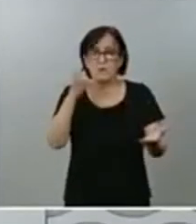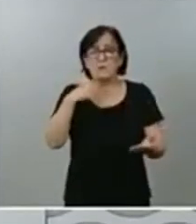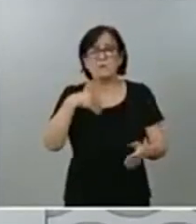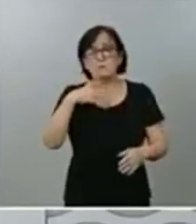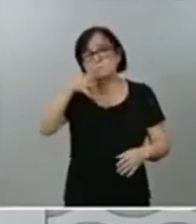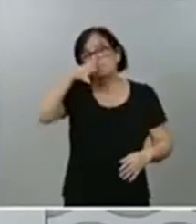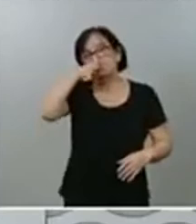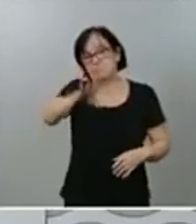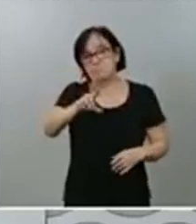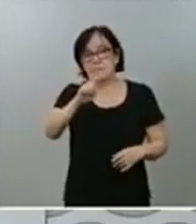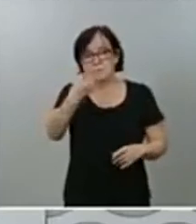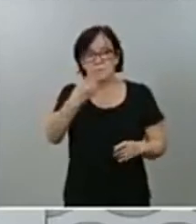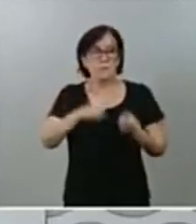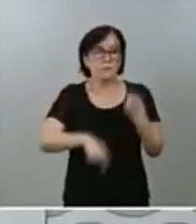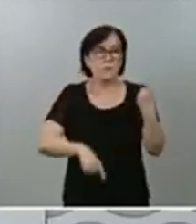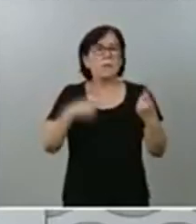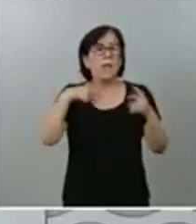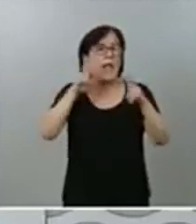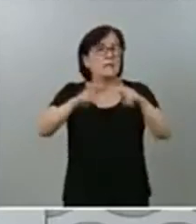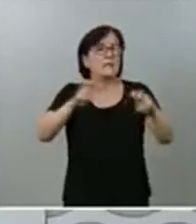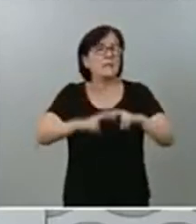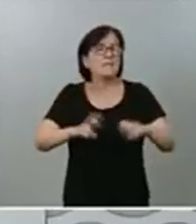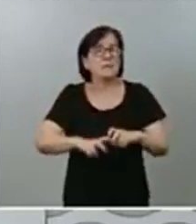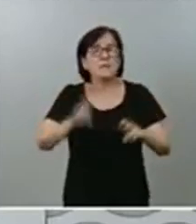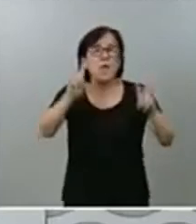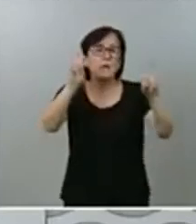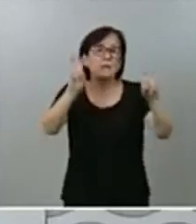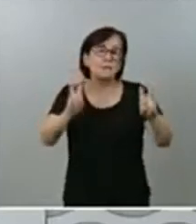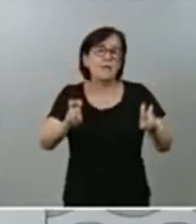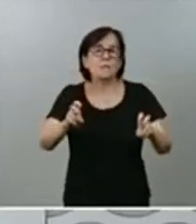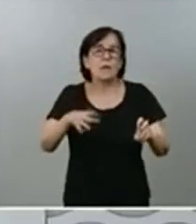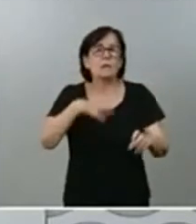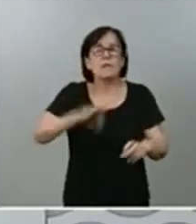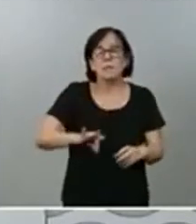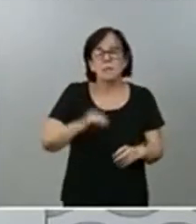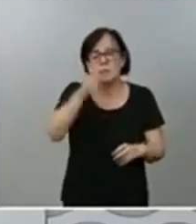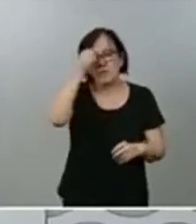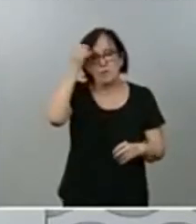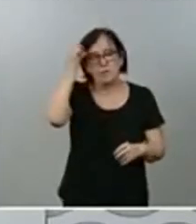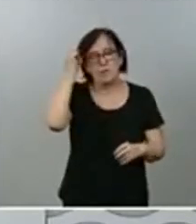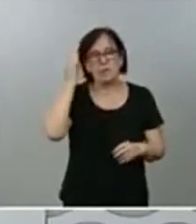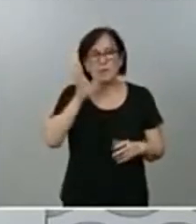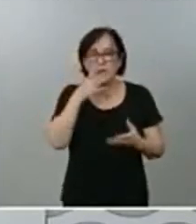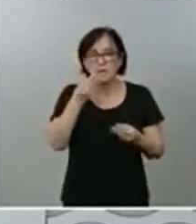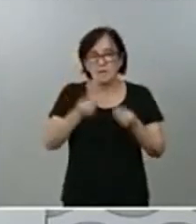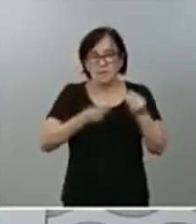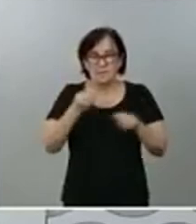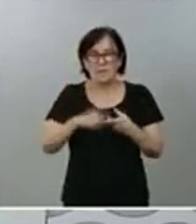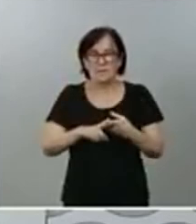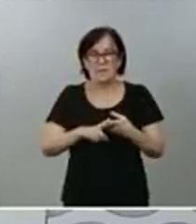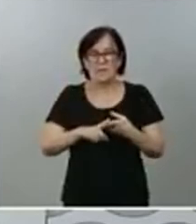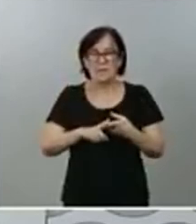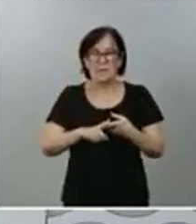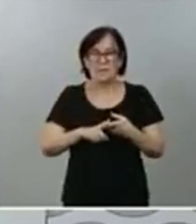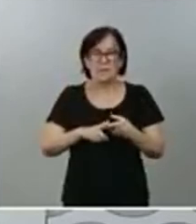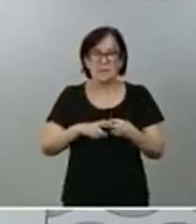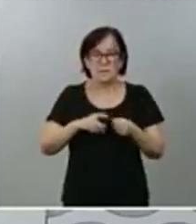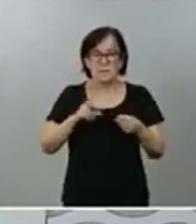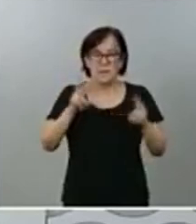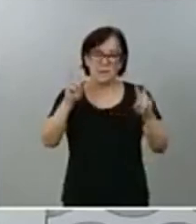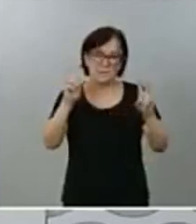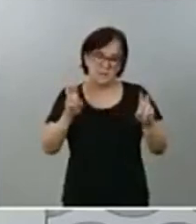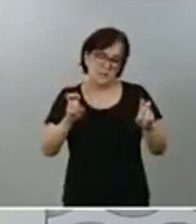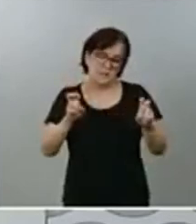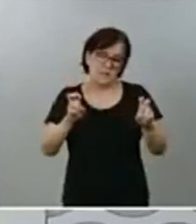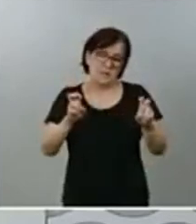para que se investigue sobre las cuestiones que han podido tener lugar o que han concurrido respecto a esta cuestión.